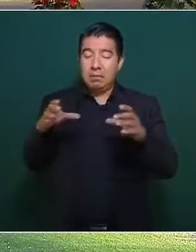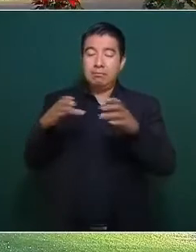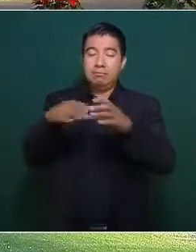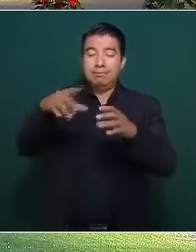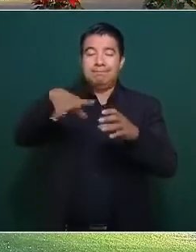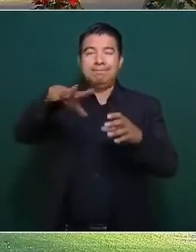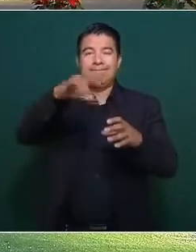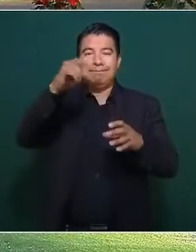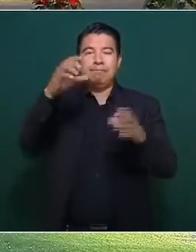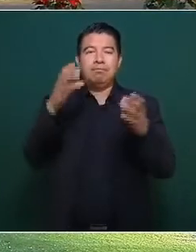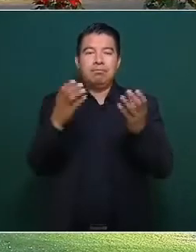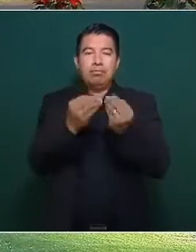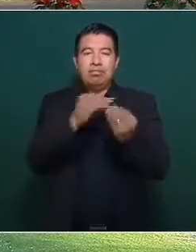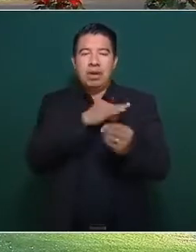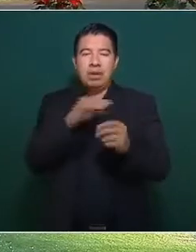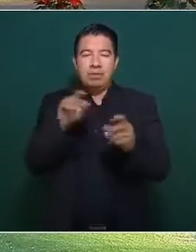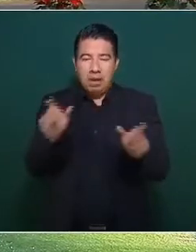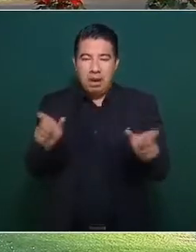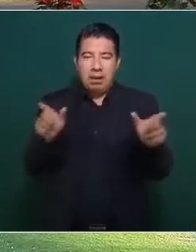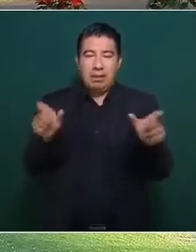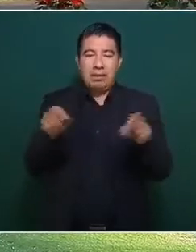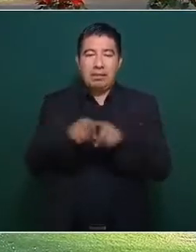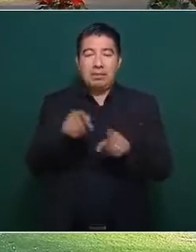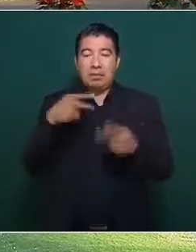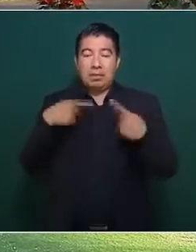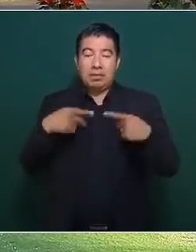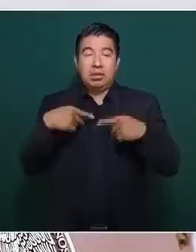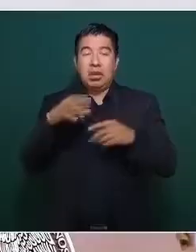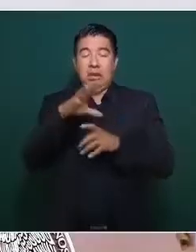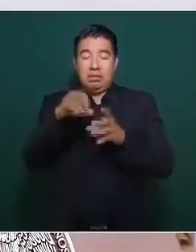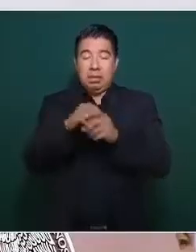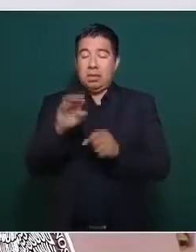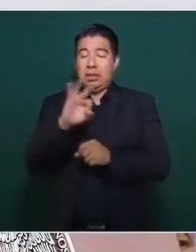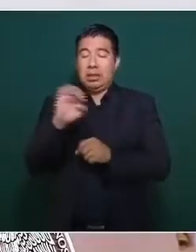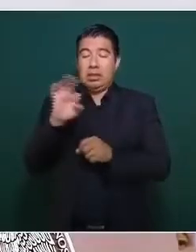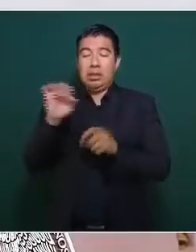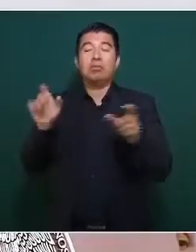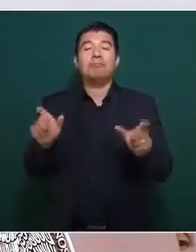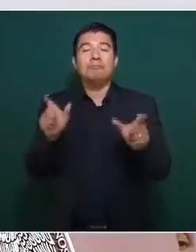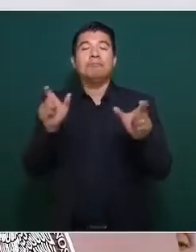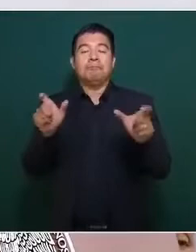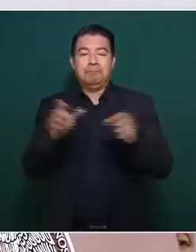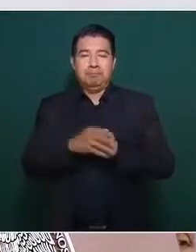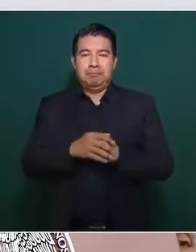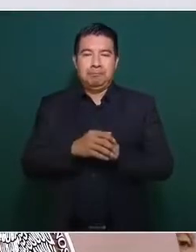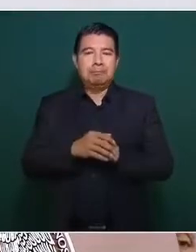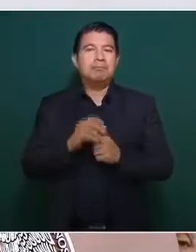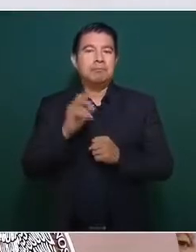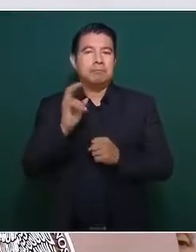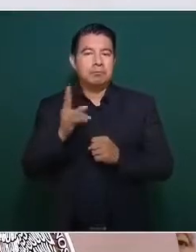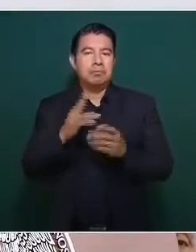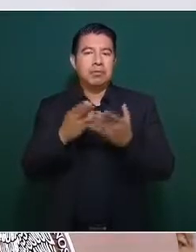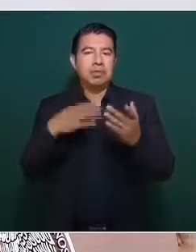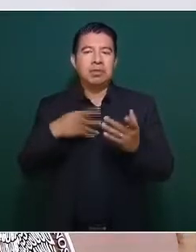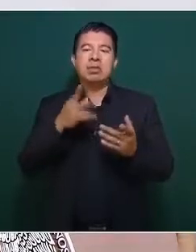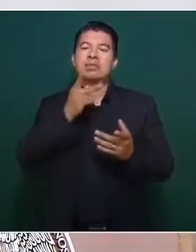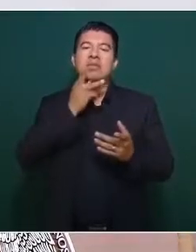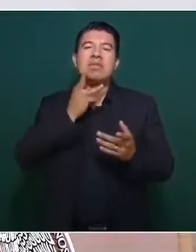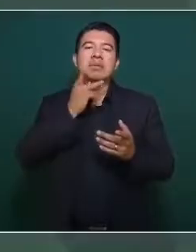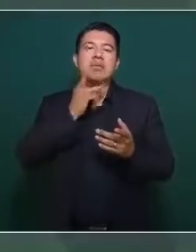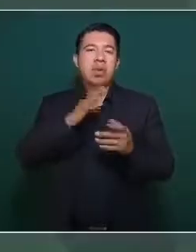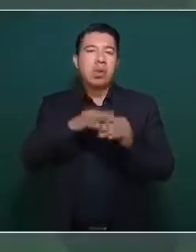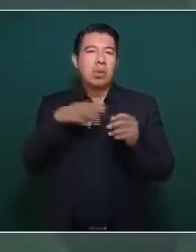elementos de ese mar, para hacer un total de 300. En robo hidrocarburos en la presente